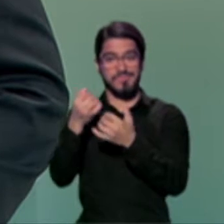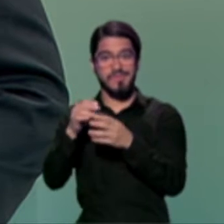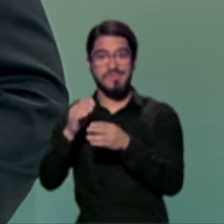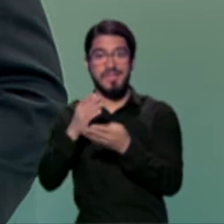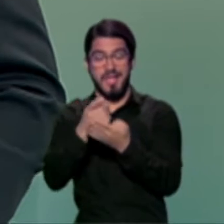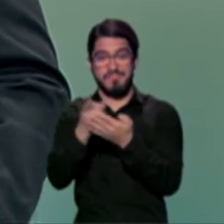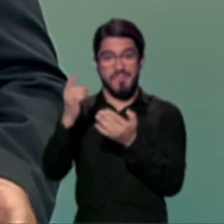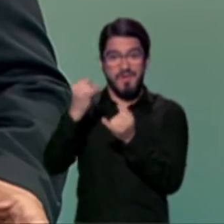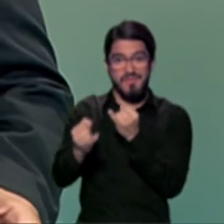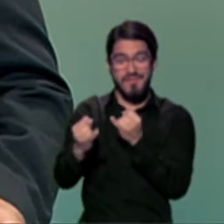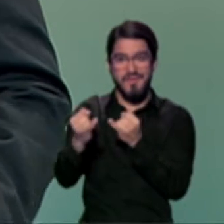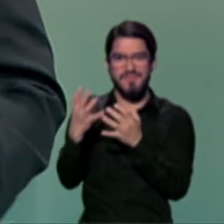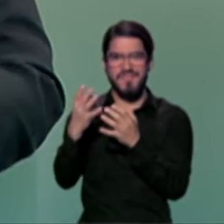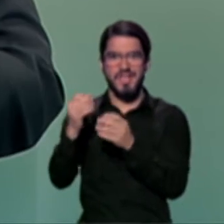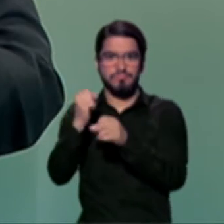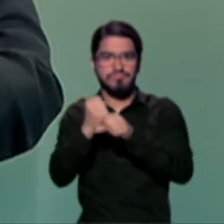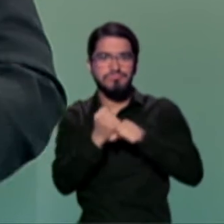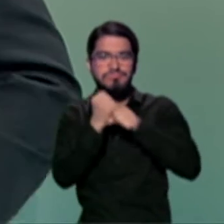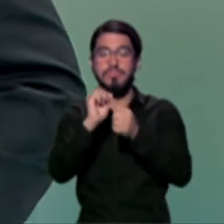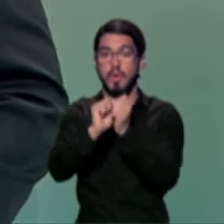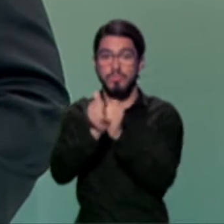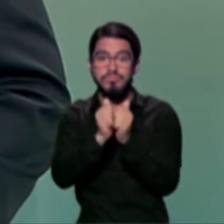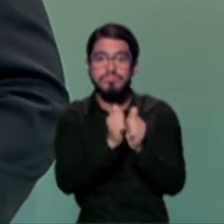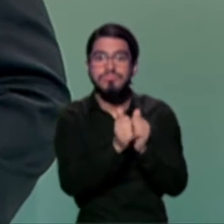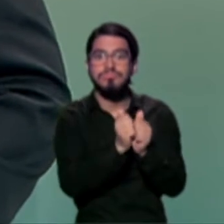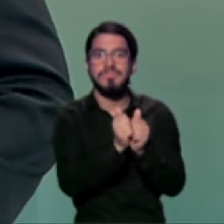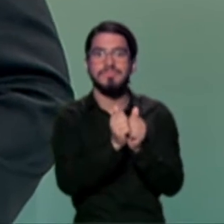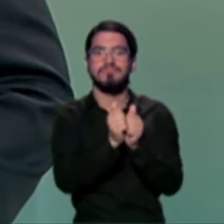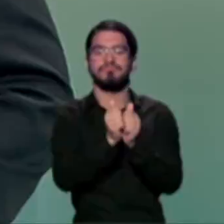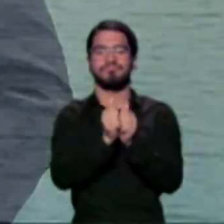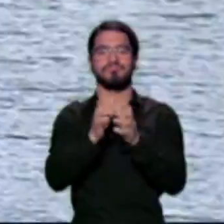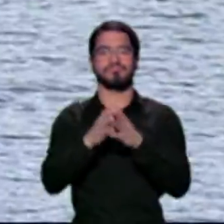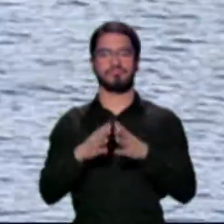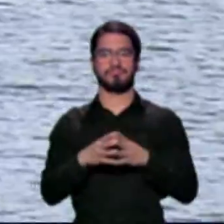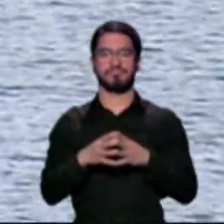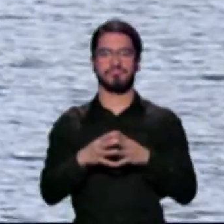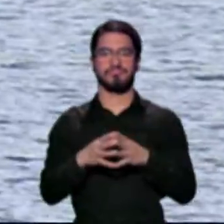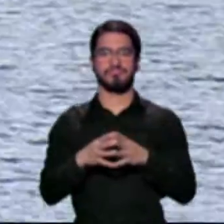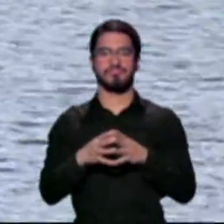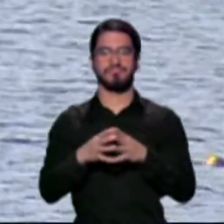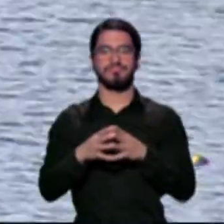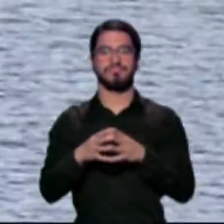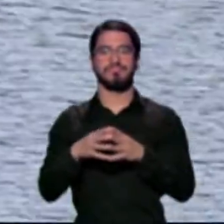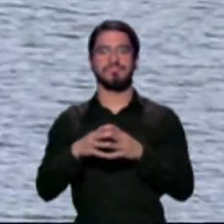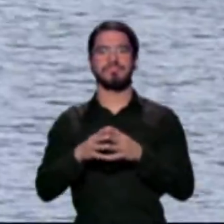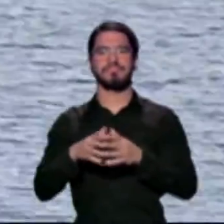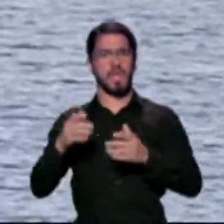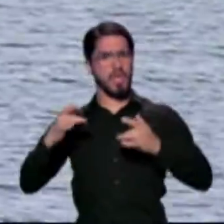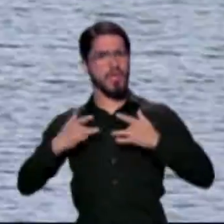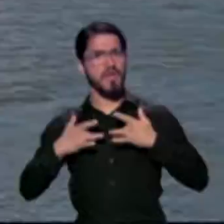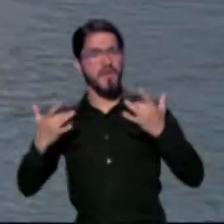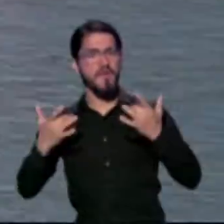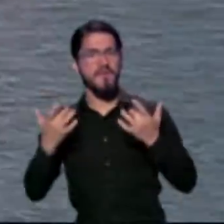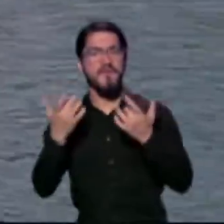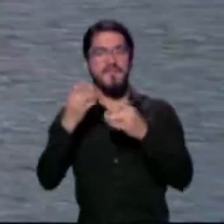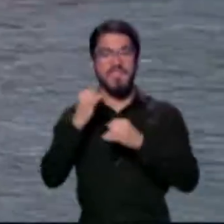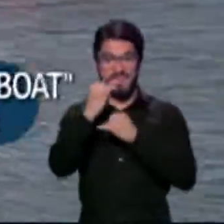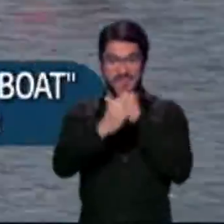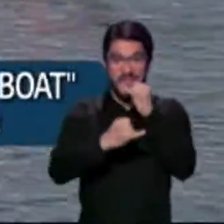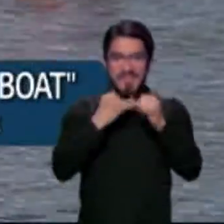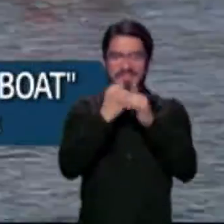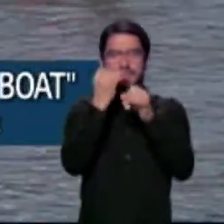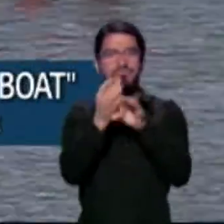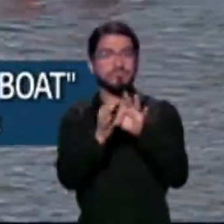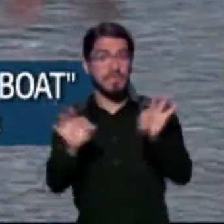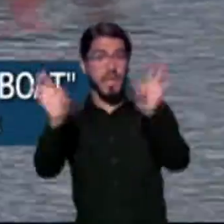disciplina deportiva ¿De qué se trata la respuesta? En el siguiente reportaje El evento internacional más importante del deporte del Dragon Boat